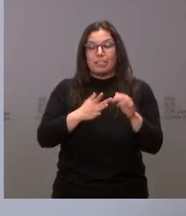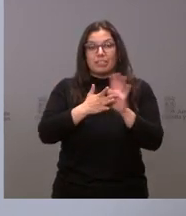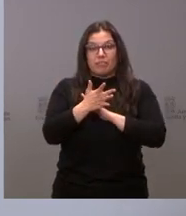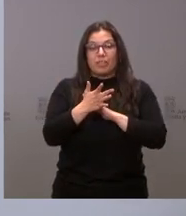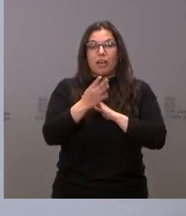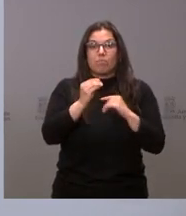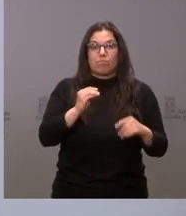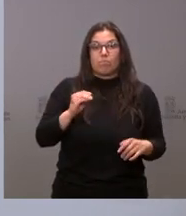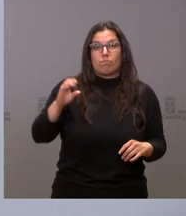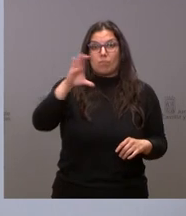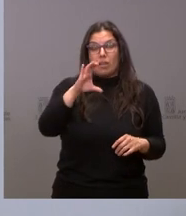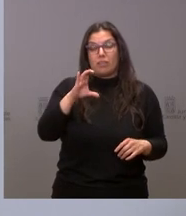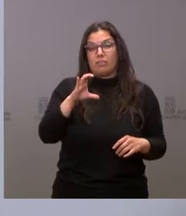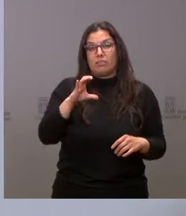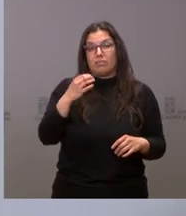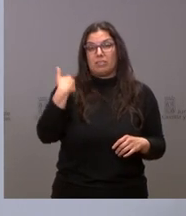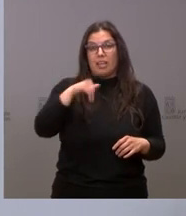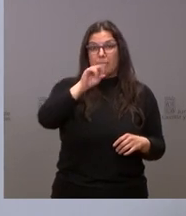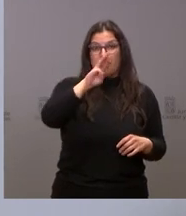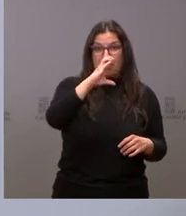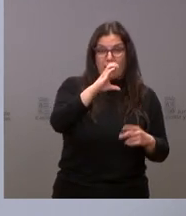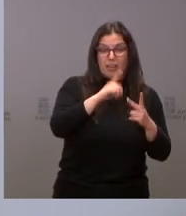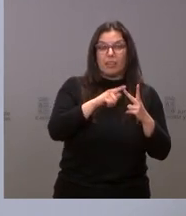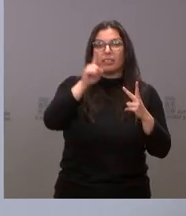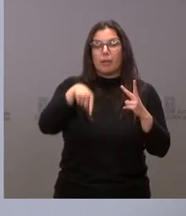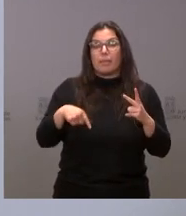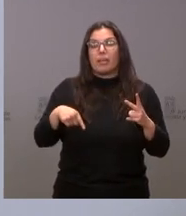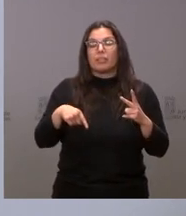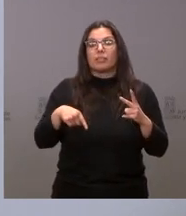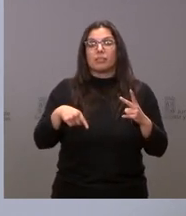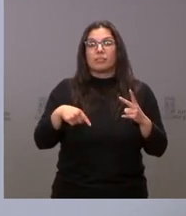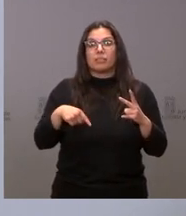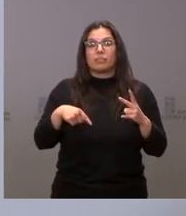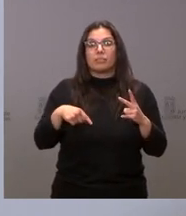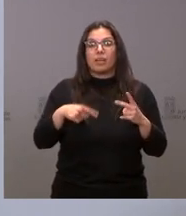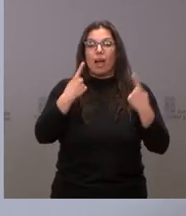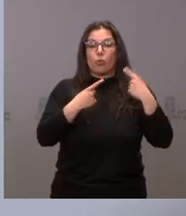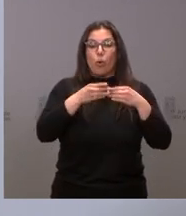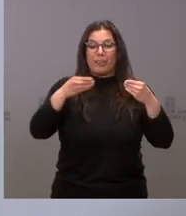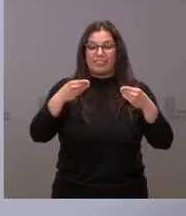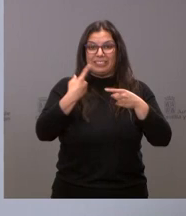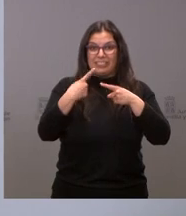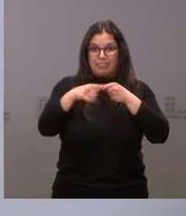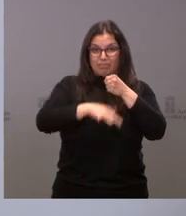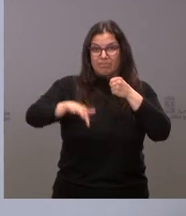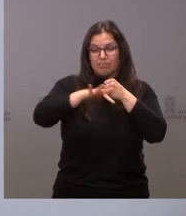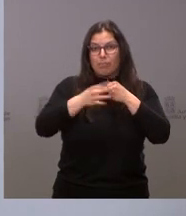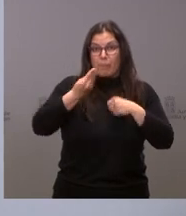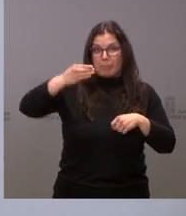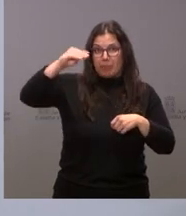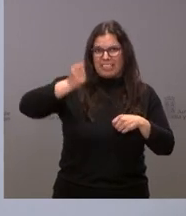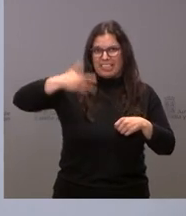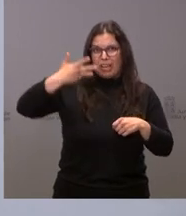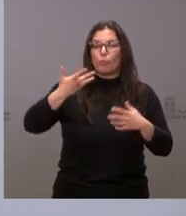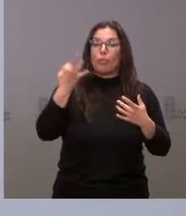el IPC, se ha incrementado el coste de determinadas materias primas. Tenemos que adaptar